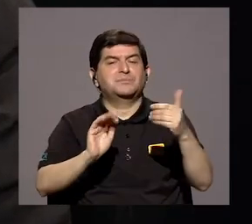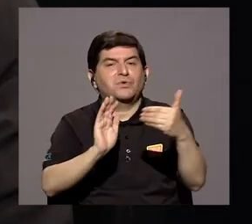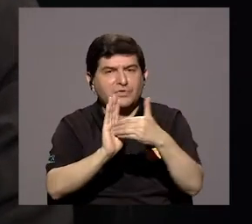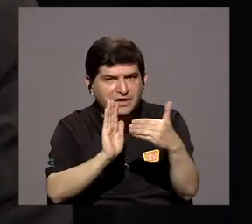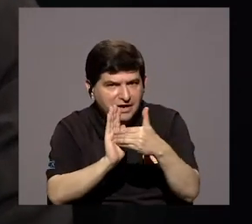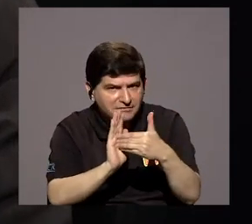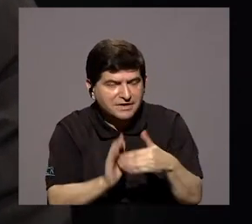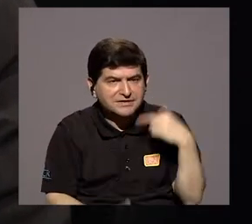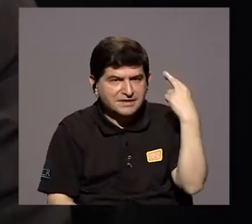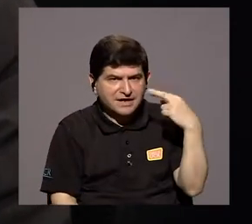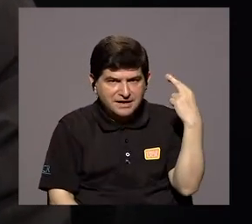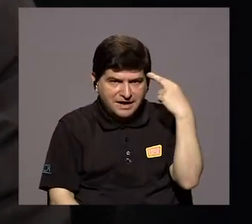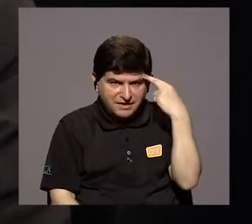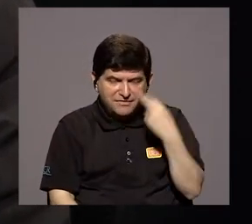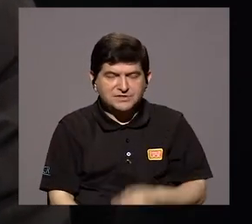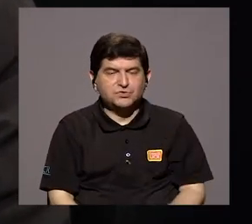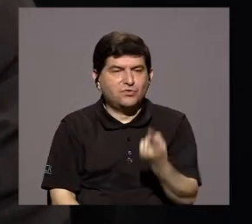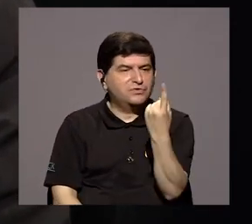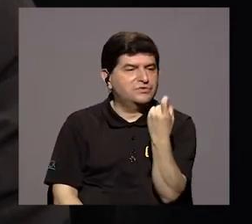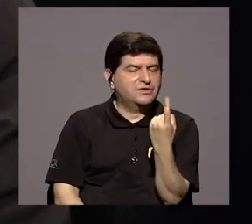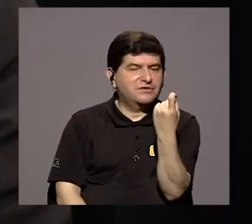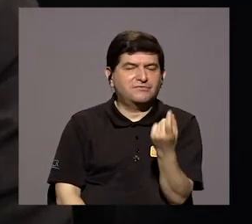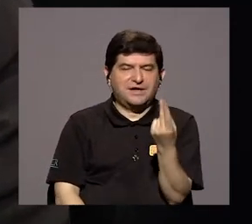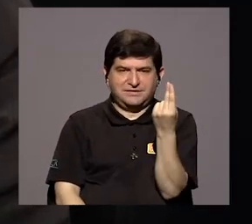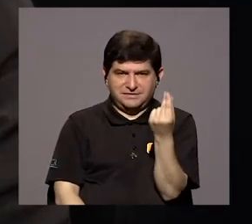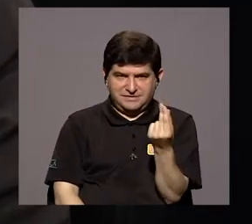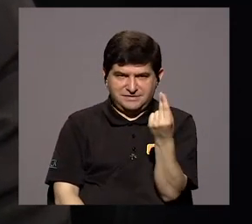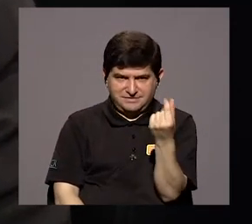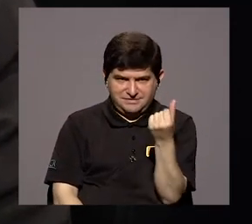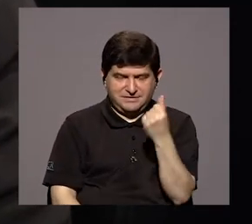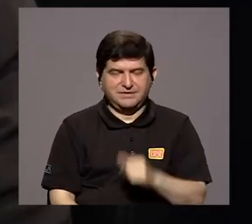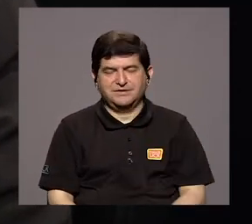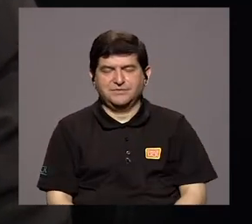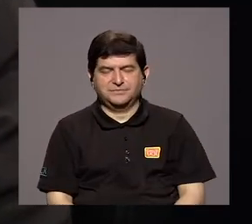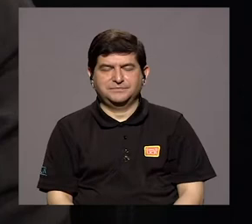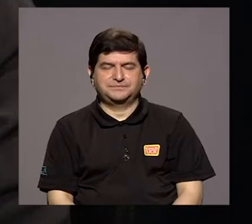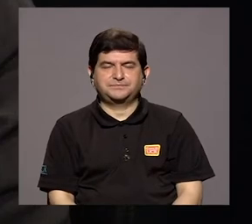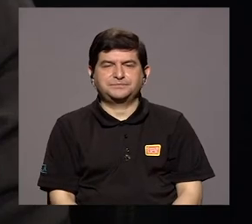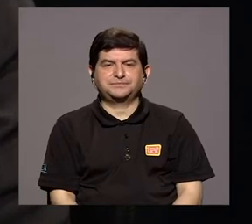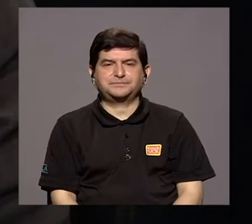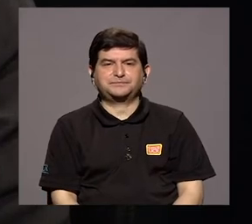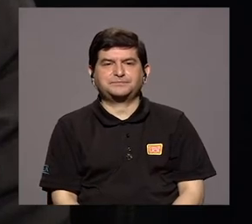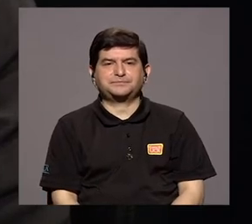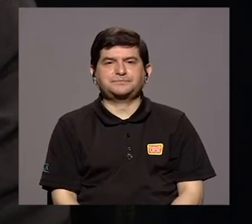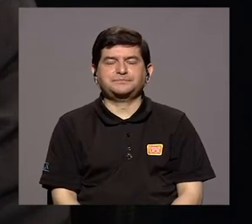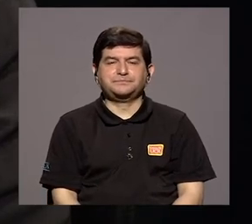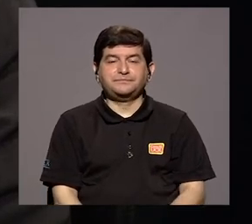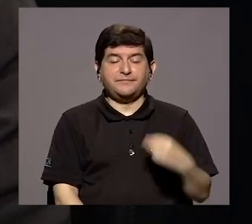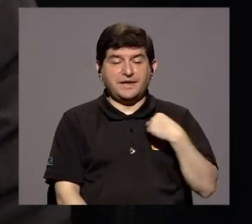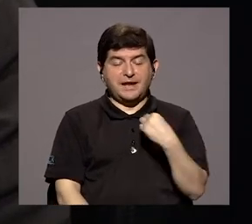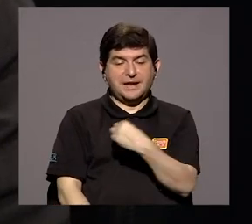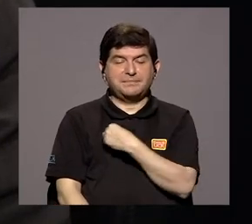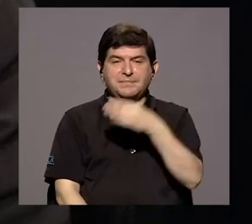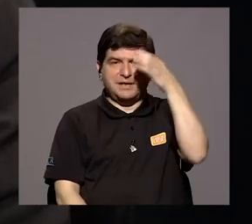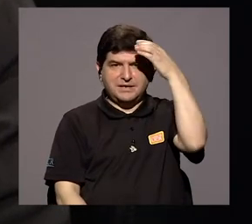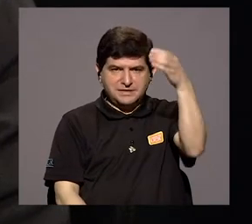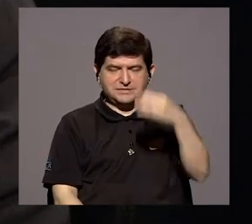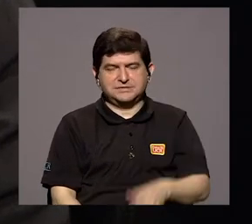por una asignación de recursos, ¿verdad?, en disminución. El recurso del Ministerio de Cultura no alcanza